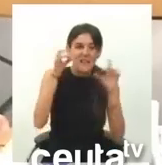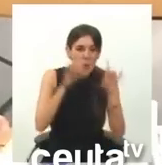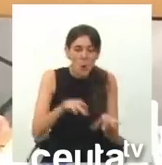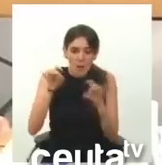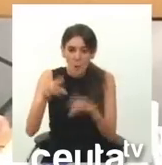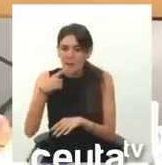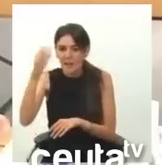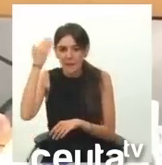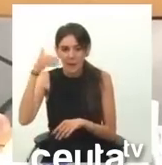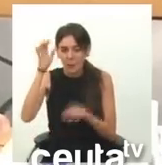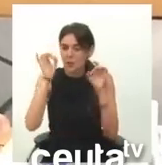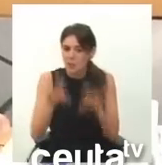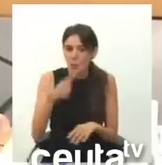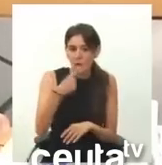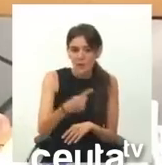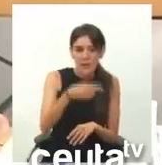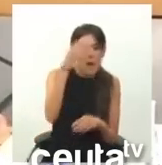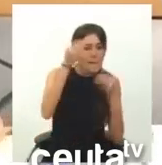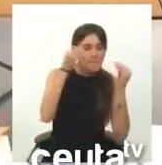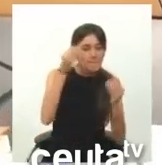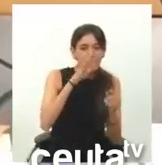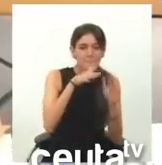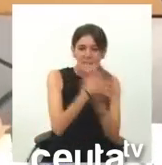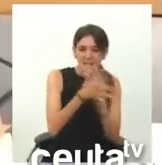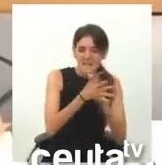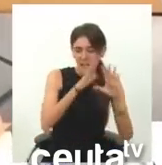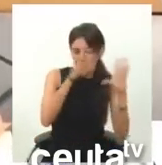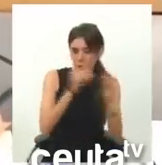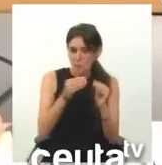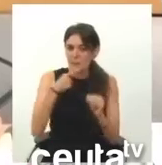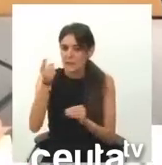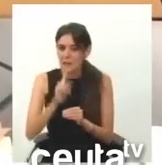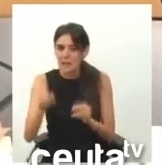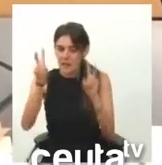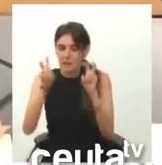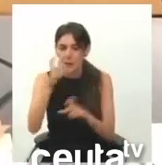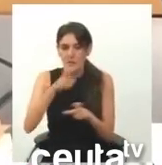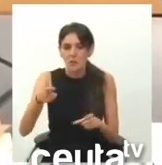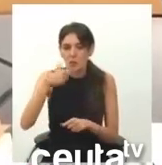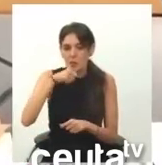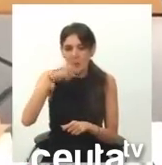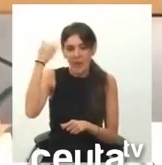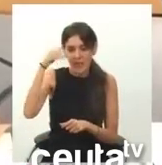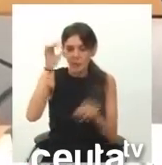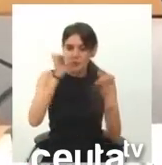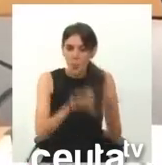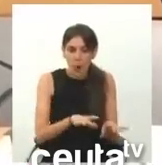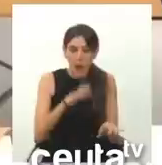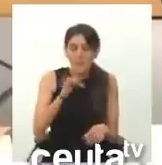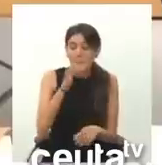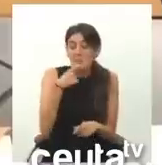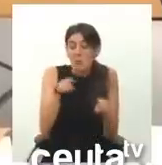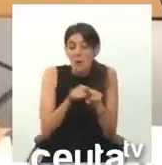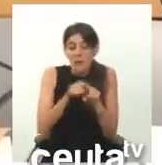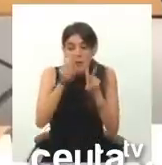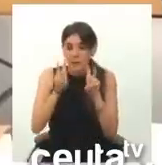que marruecos. Ustedes, explícitamente, lo dicen con respecto a los ciudadanos musulmanes de Ceuta e implícitamente